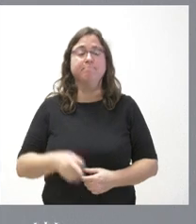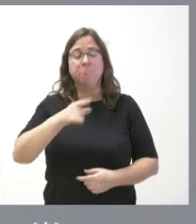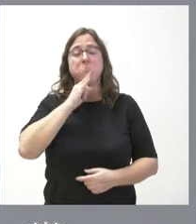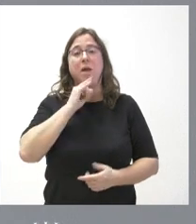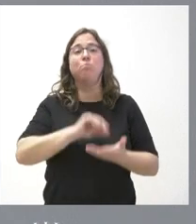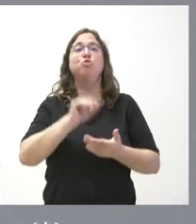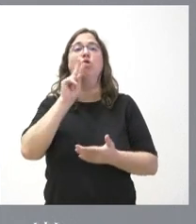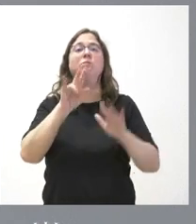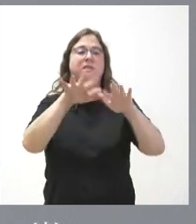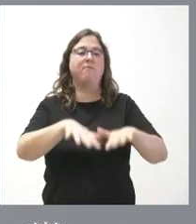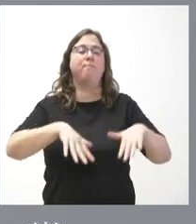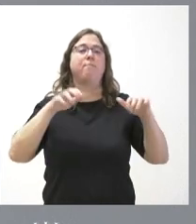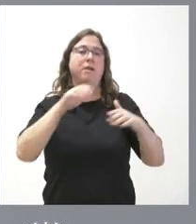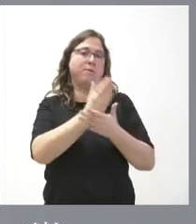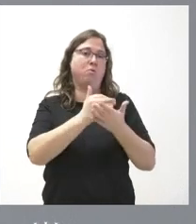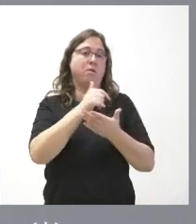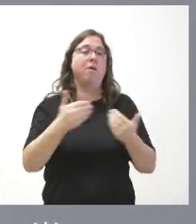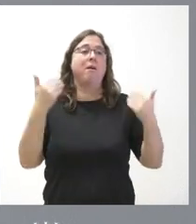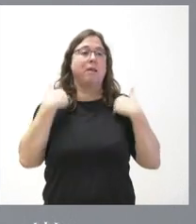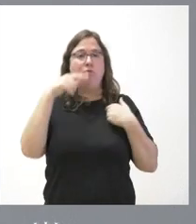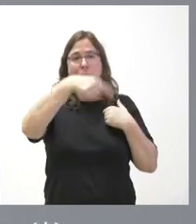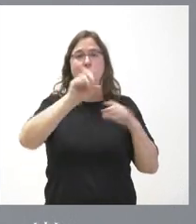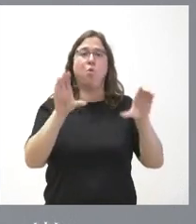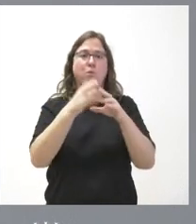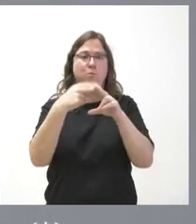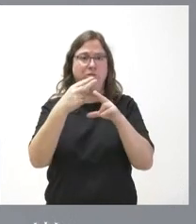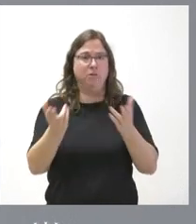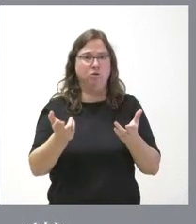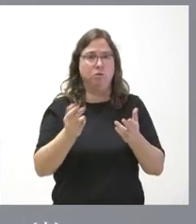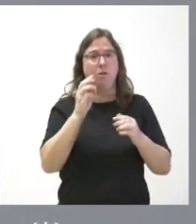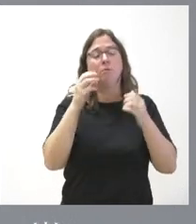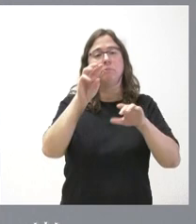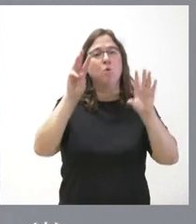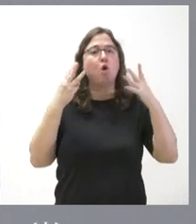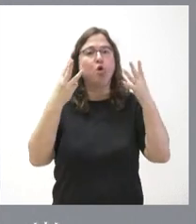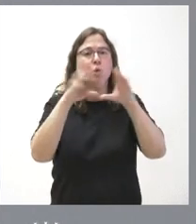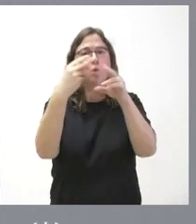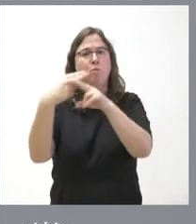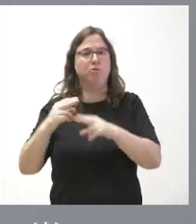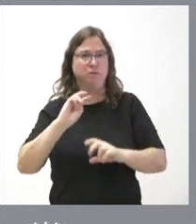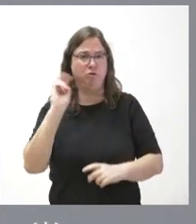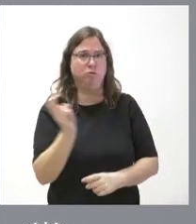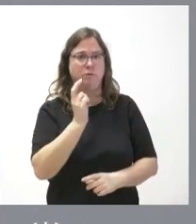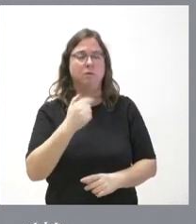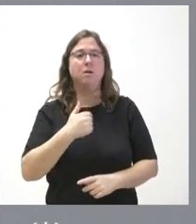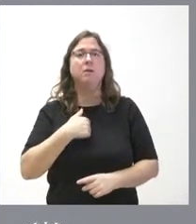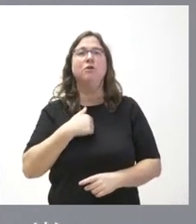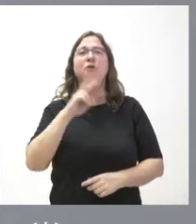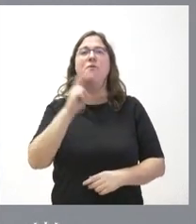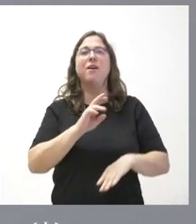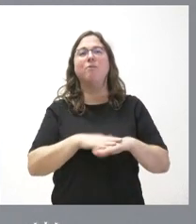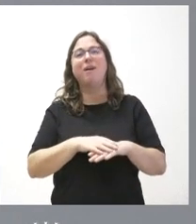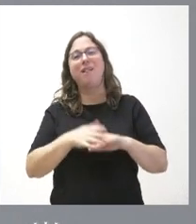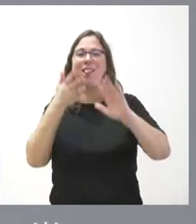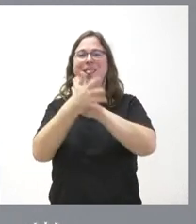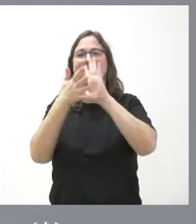el punto de vista del Parlamento Autonómico los que tenían la responsabilidad de hacerlo que son los partidos políticos los parlamentarios hay ocho grupos parlamentarios pero yo tampoco vengo aquí a dar lecciones a